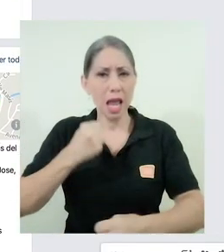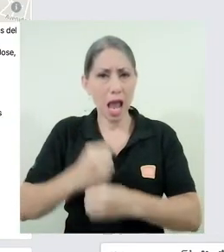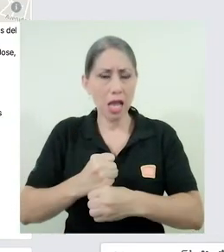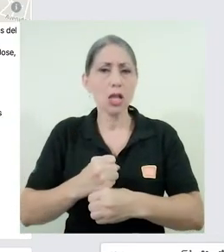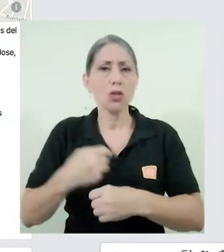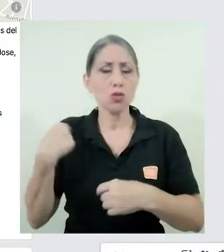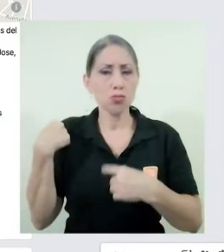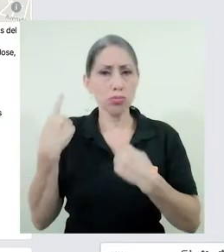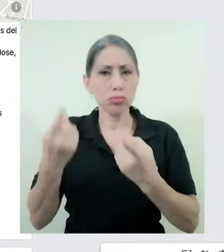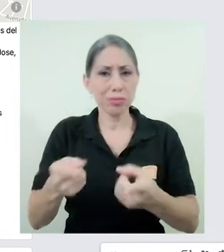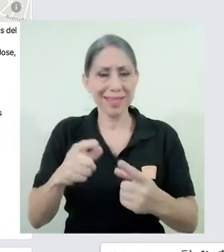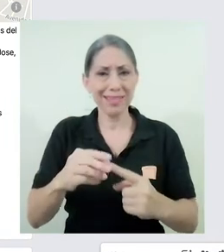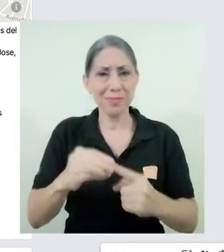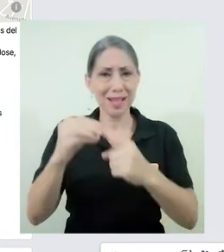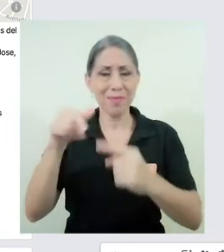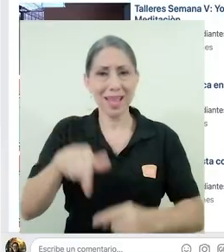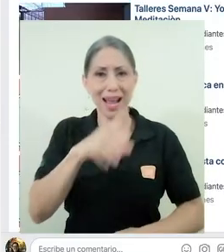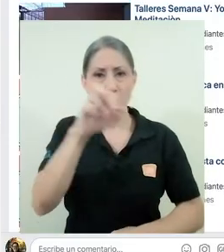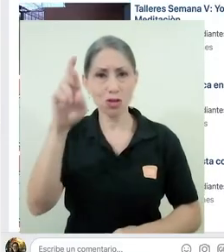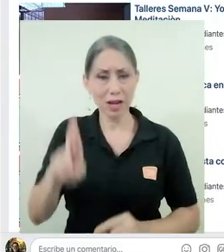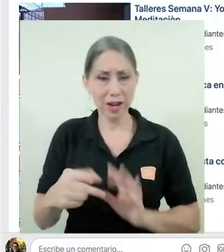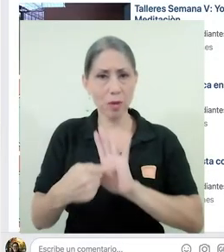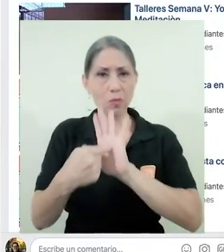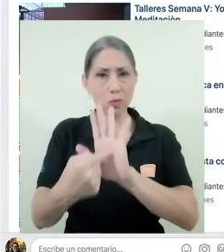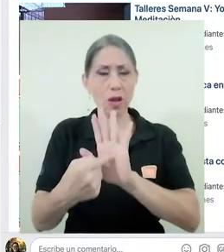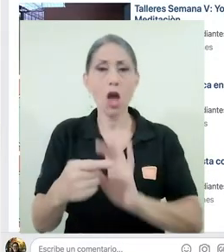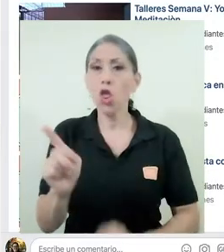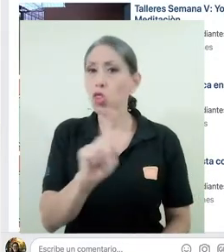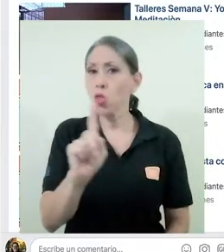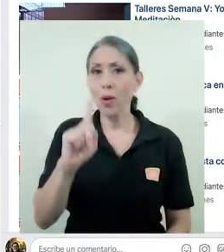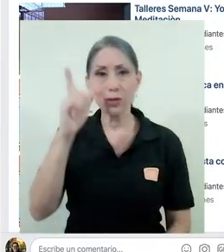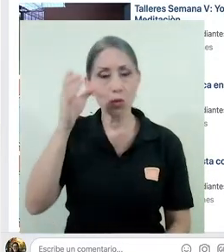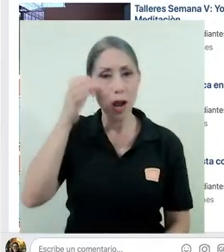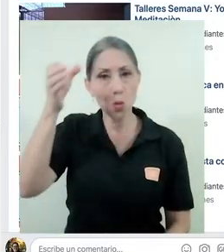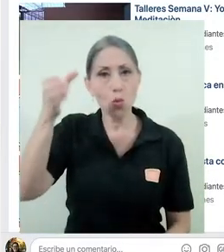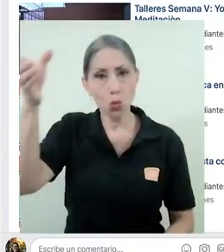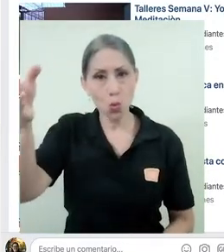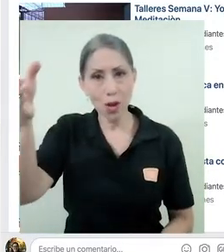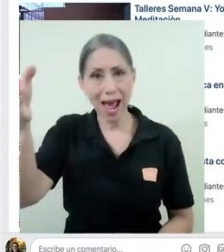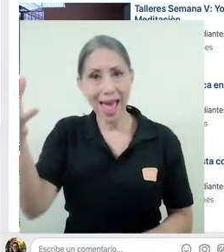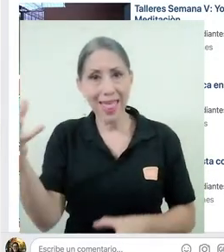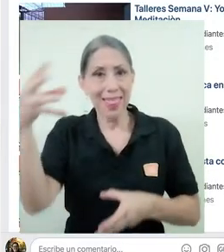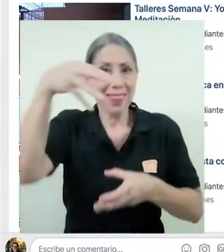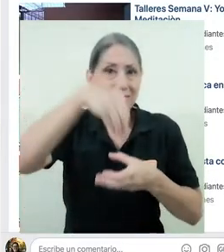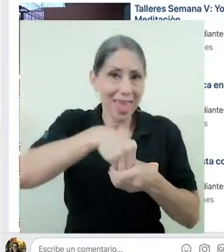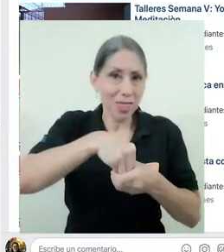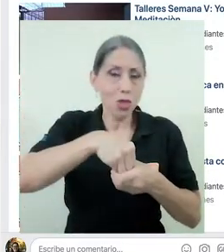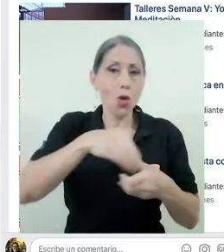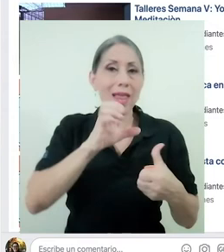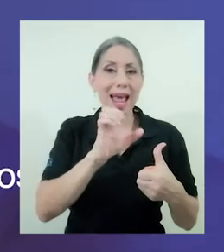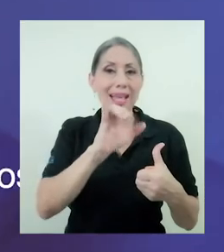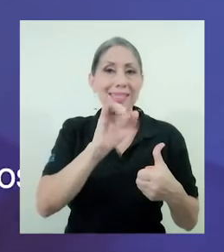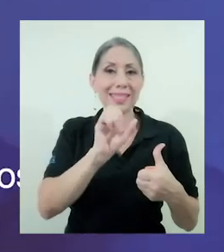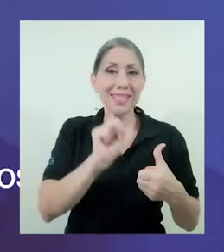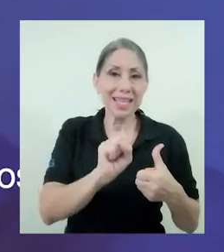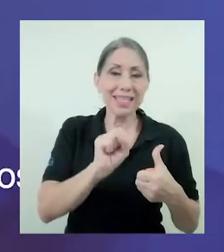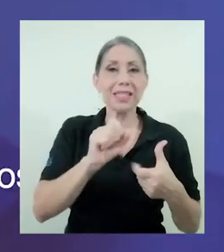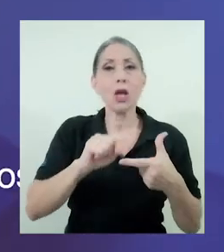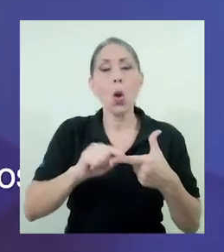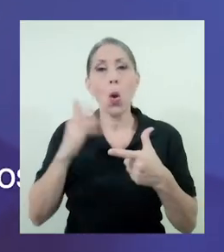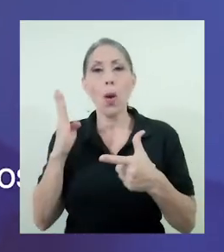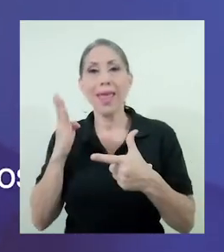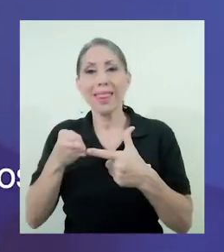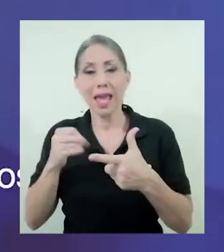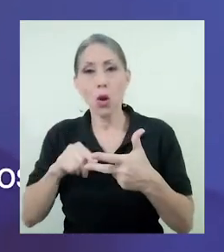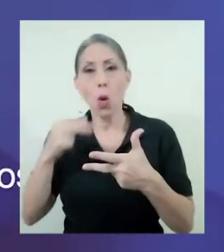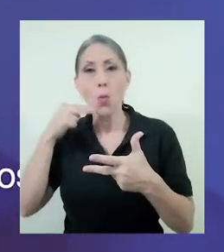específicamente, sobre todo en Costa Rica, de que no es una cultura que está dentro de la cultura cisgénero, tampoco de la cultura heterosexual ni